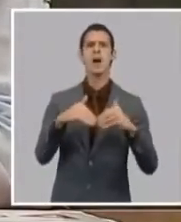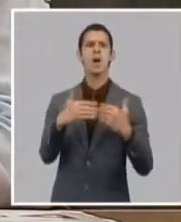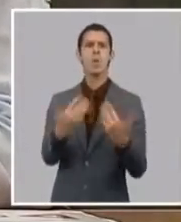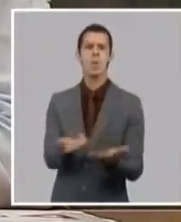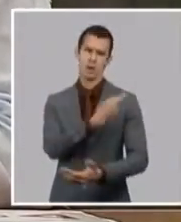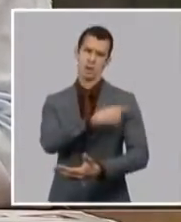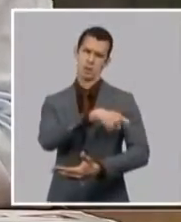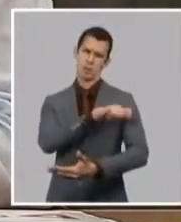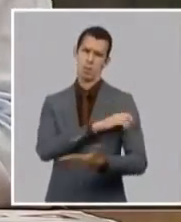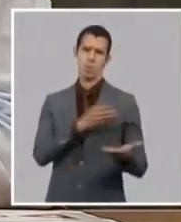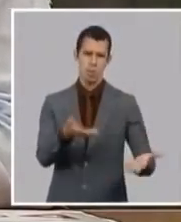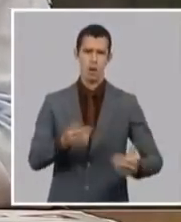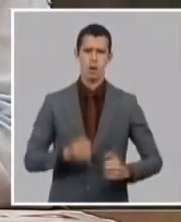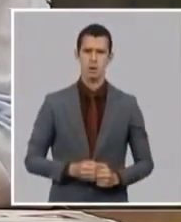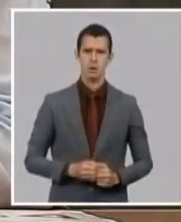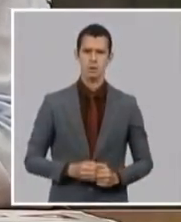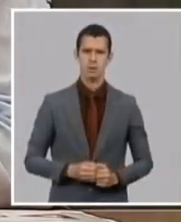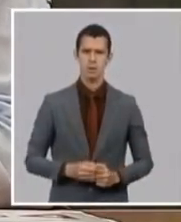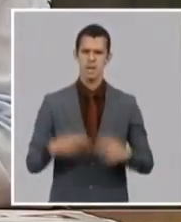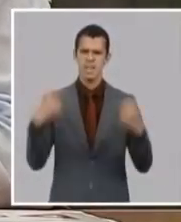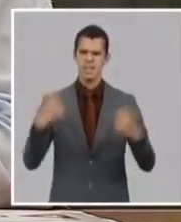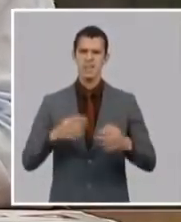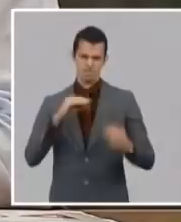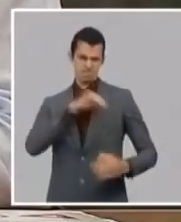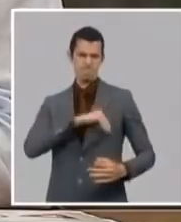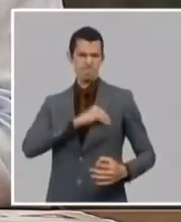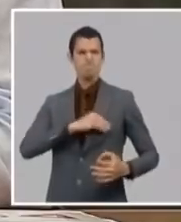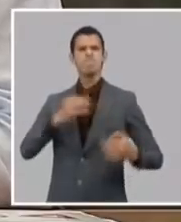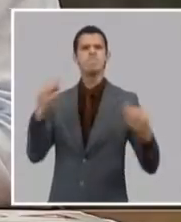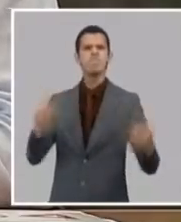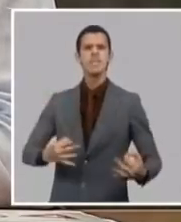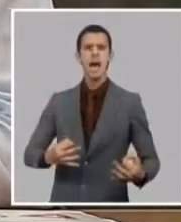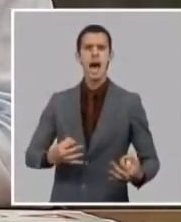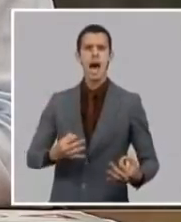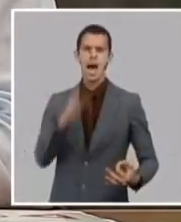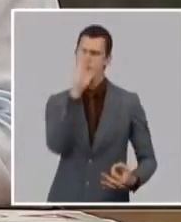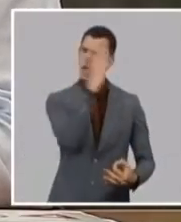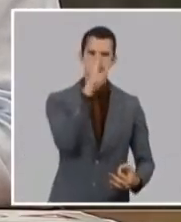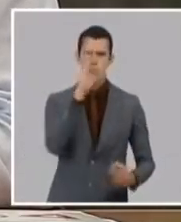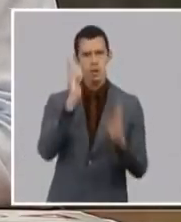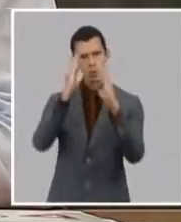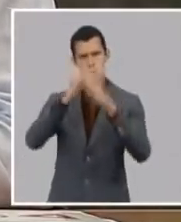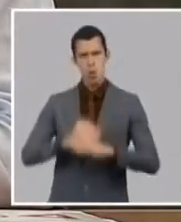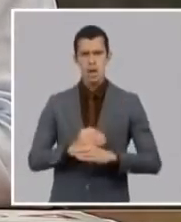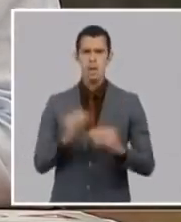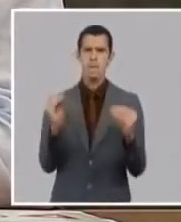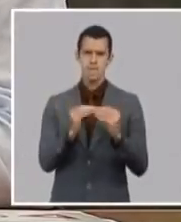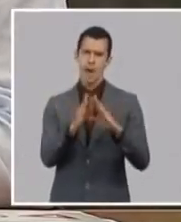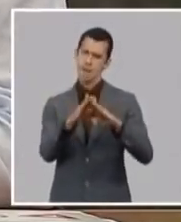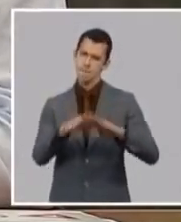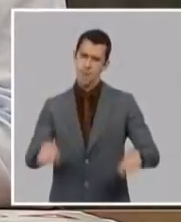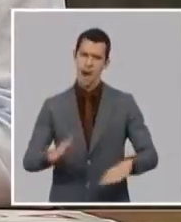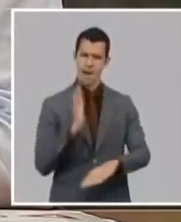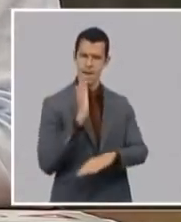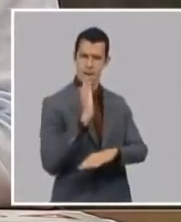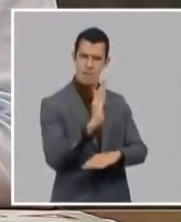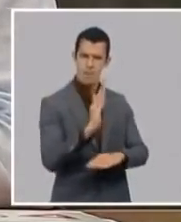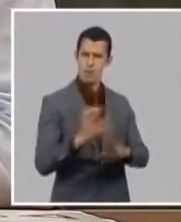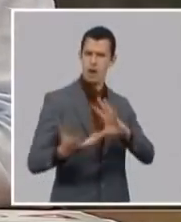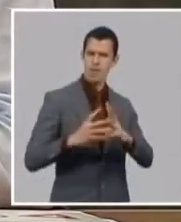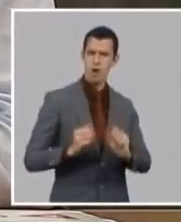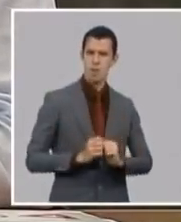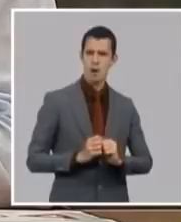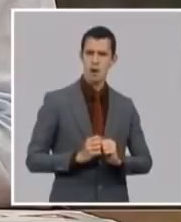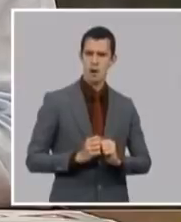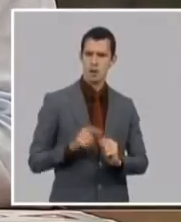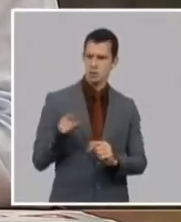siempre potencialidades de vencer ante la adversidad paz y tranquilidad ciudadana respeto solidaridad entre